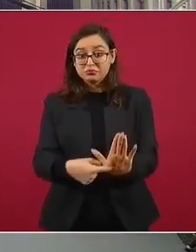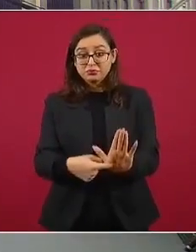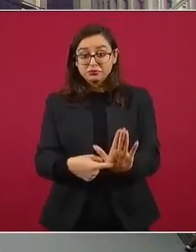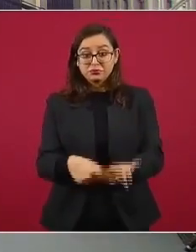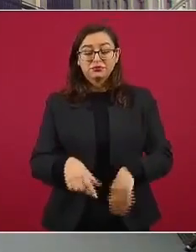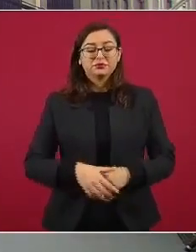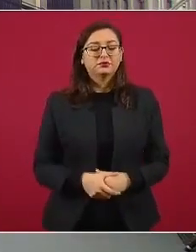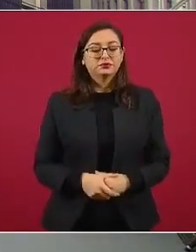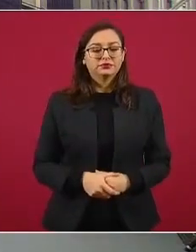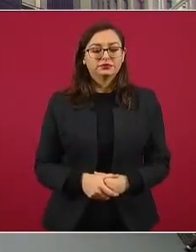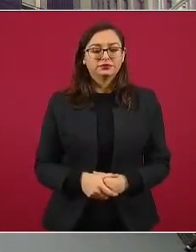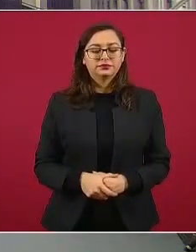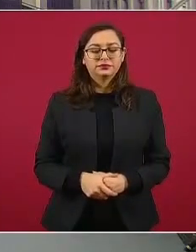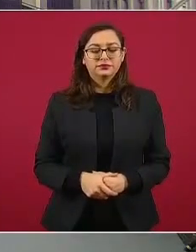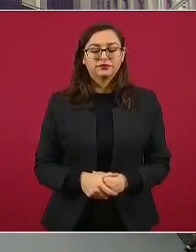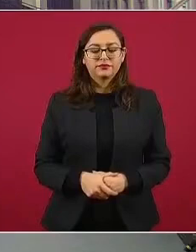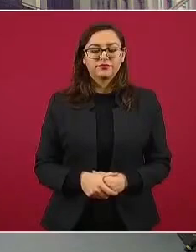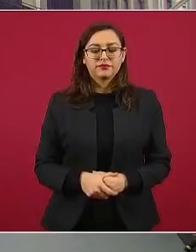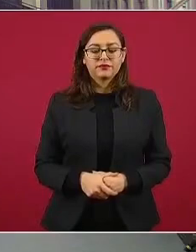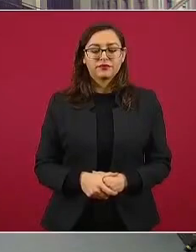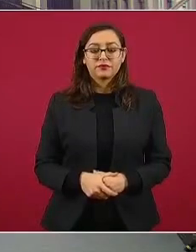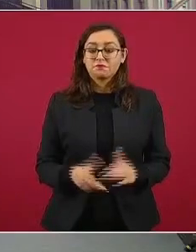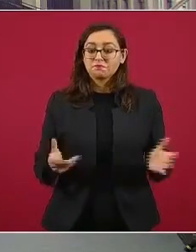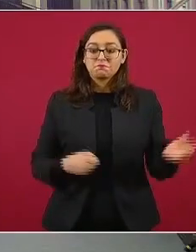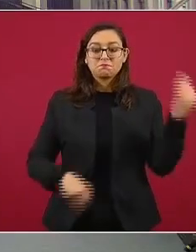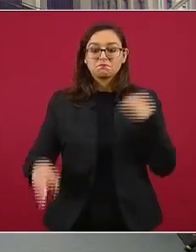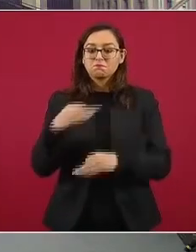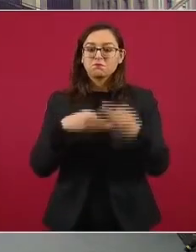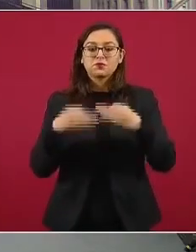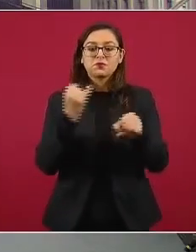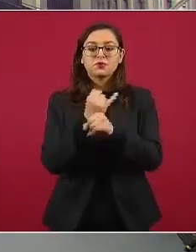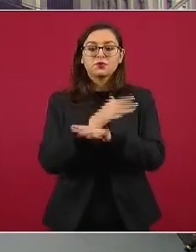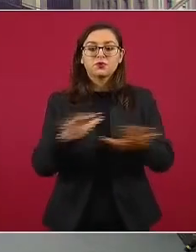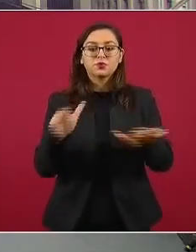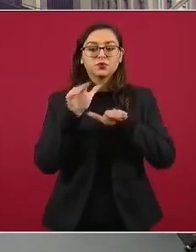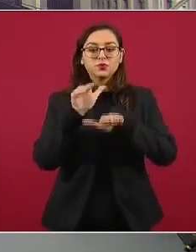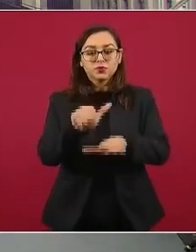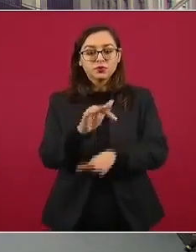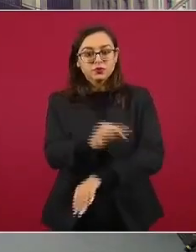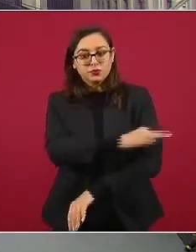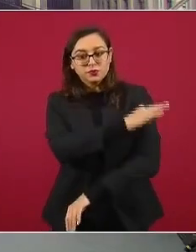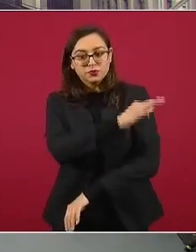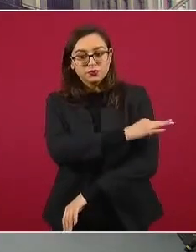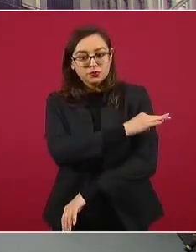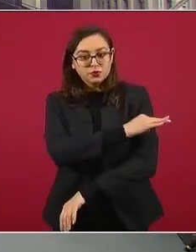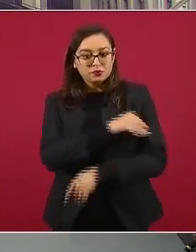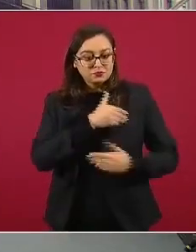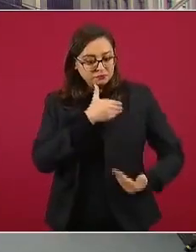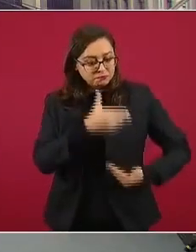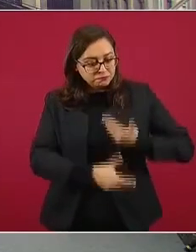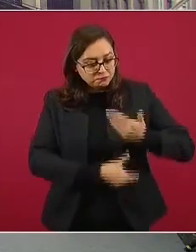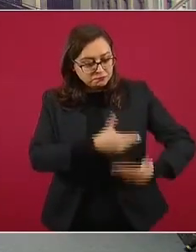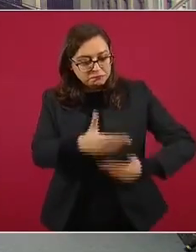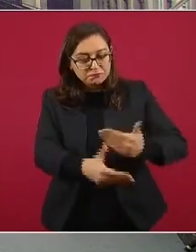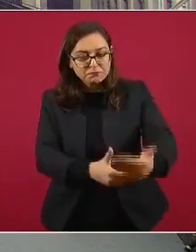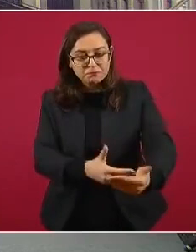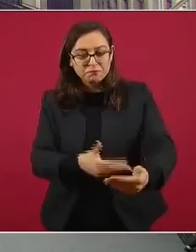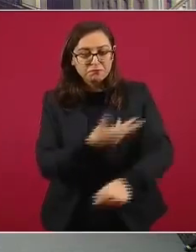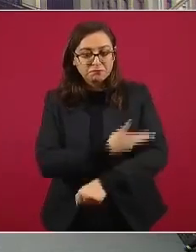todo relacionado con la vacuna, todo el procedimiento que se ha